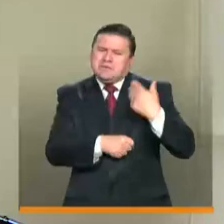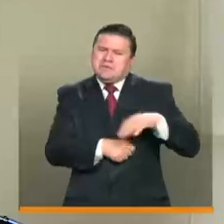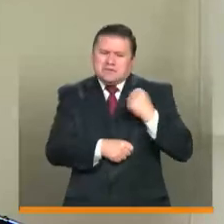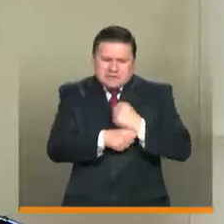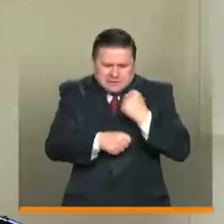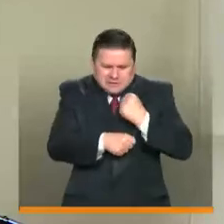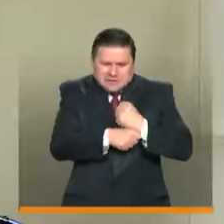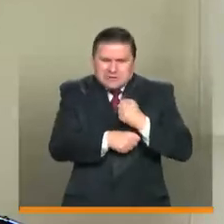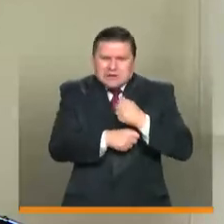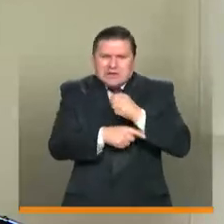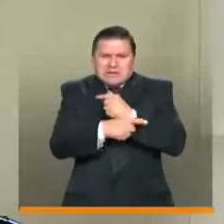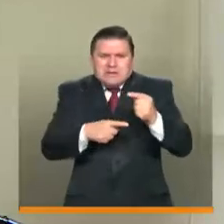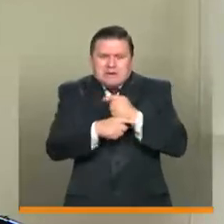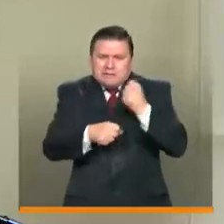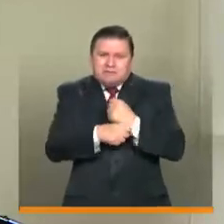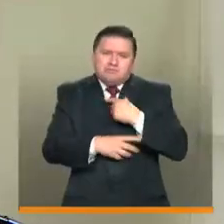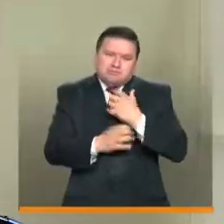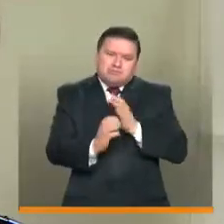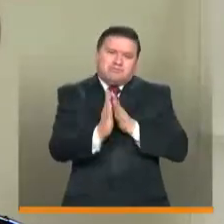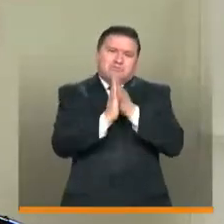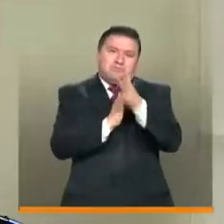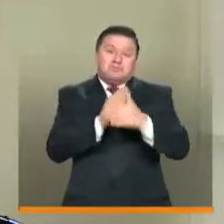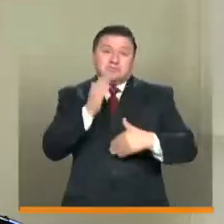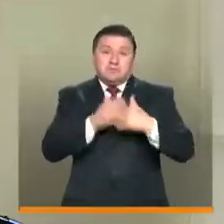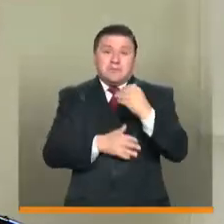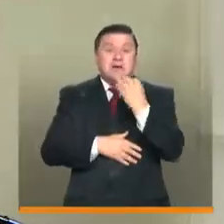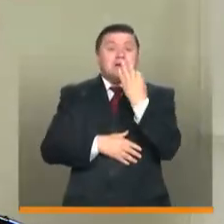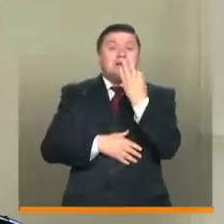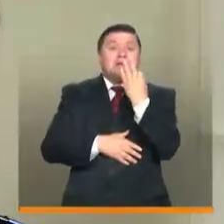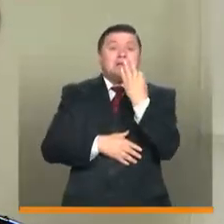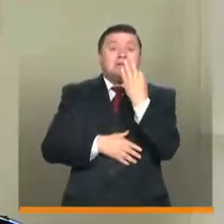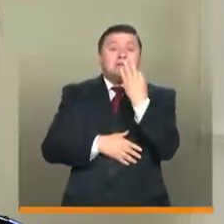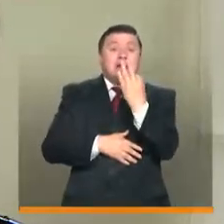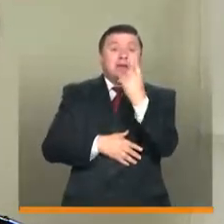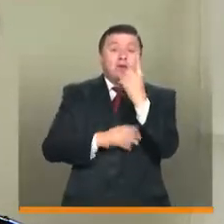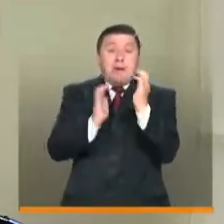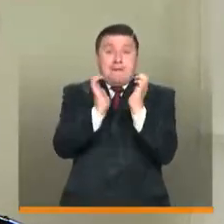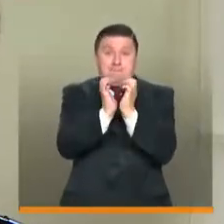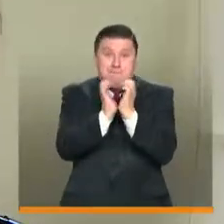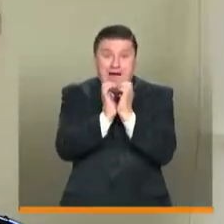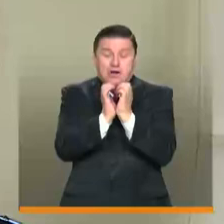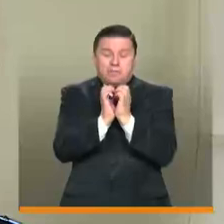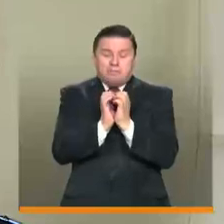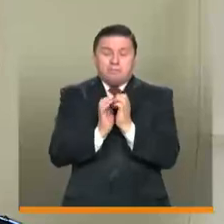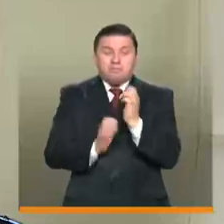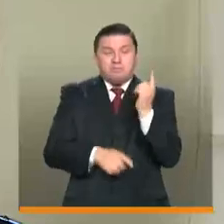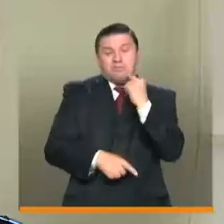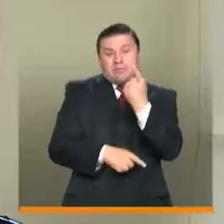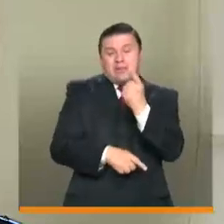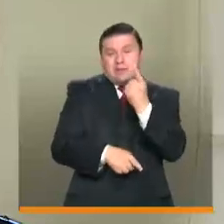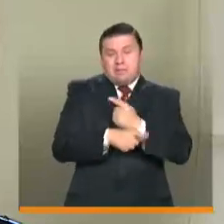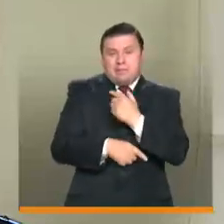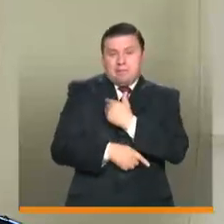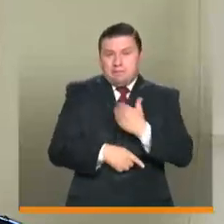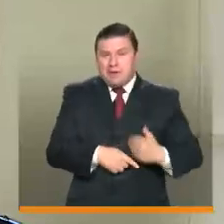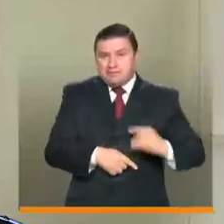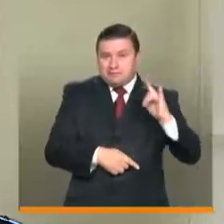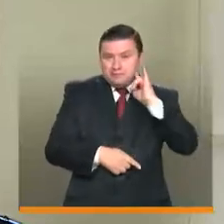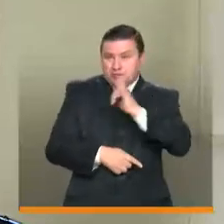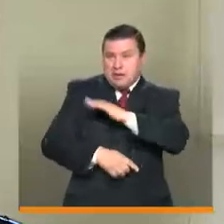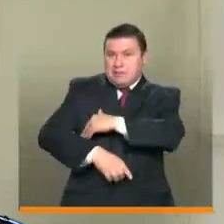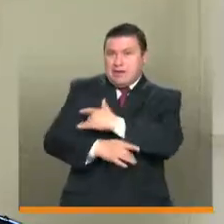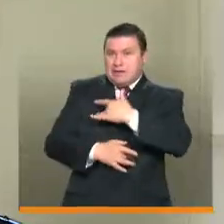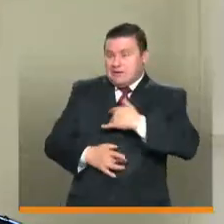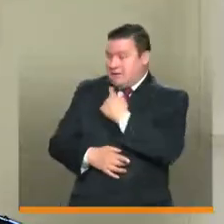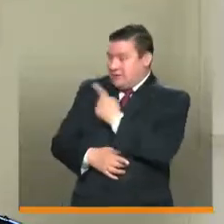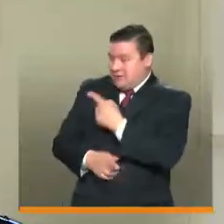dedicado todas estas semanas y contarles que viene a partir del 31 de mayo. Y contarles que así como el presidente lo dijo y pudieron escuchar al ministro